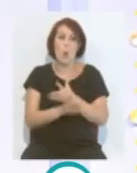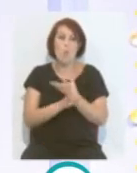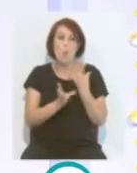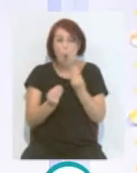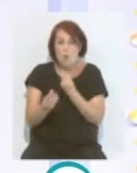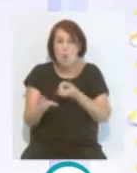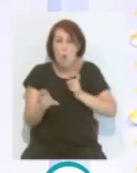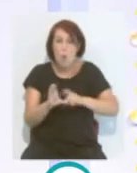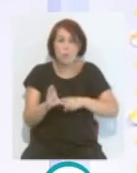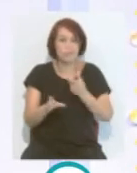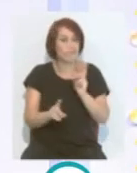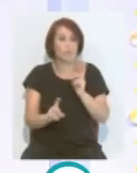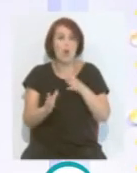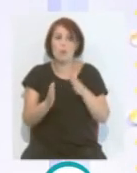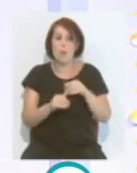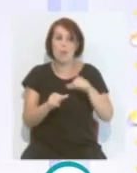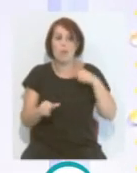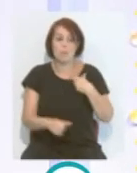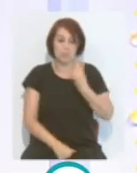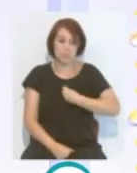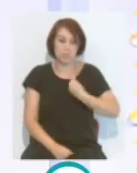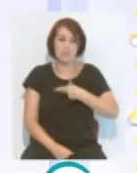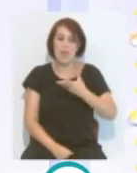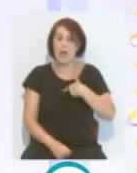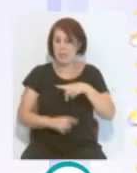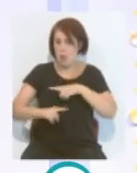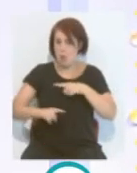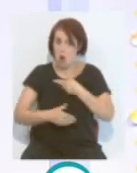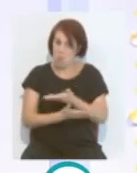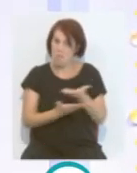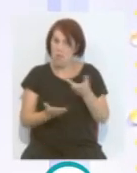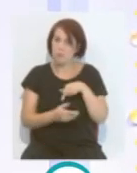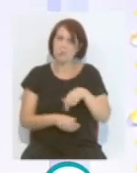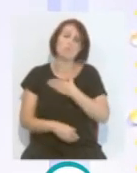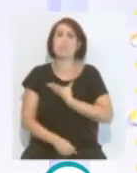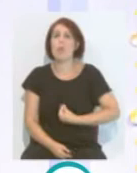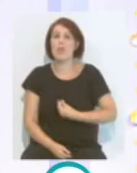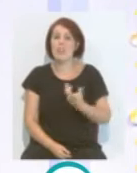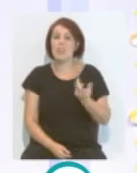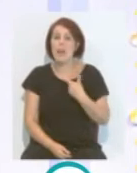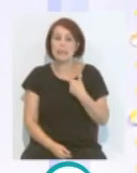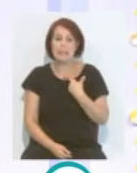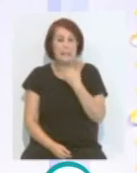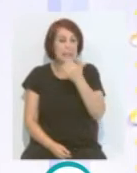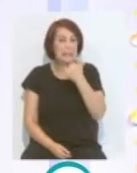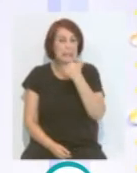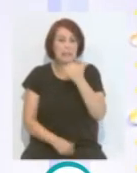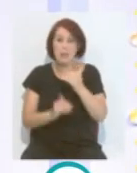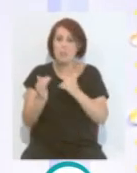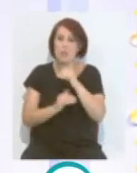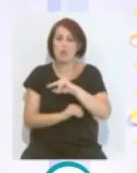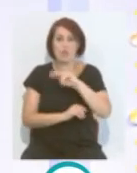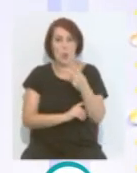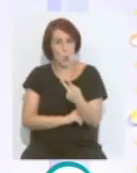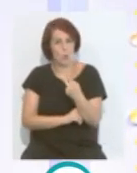quería, pero una temporada muy buena... ...donde ha contado con la confianza de Salmerón y donde recordemos que el Lucas Murcia ha estado a un paso mínimo... ...de conseguir el ascenso a segunda